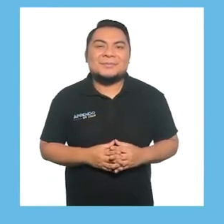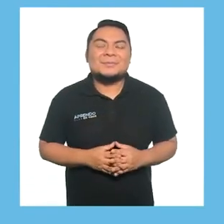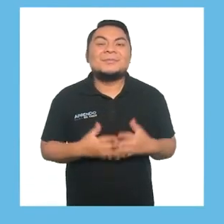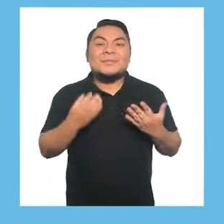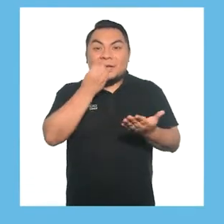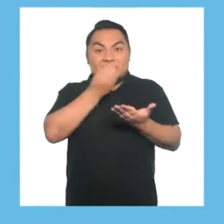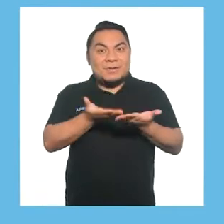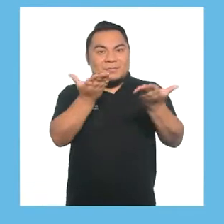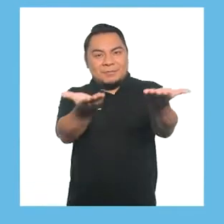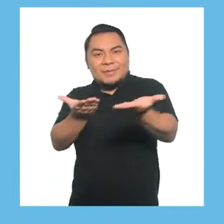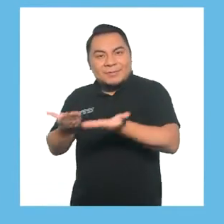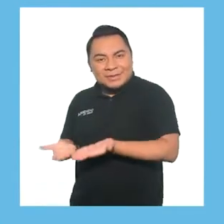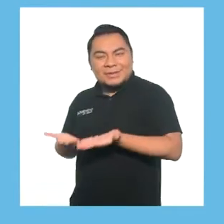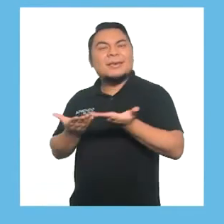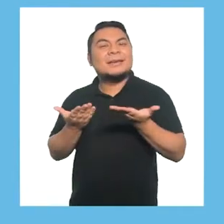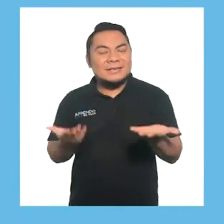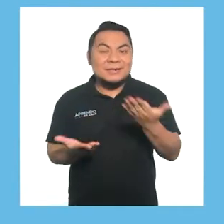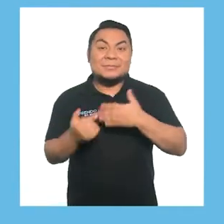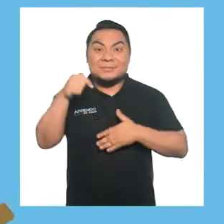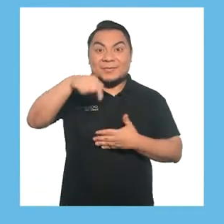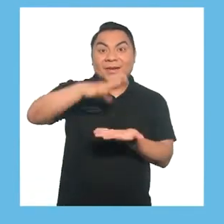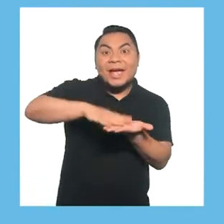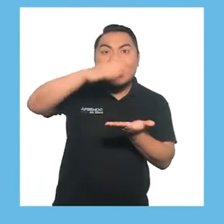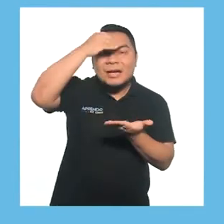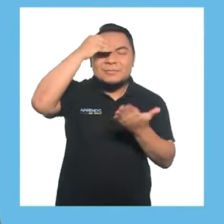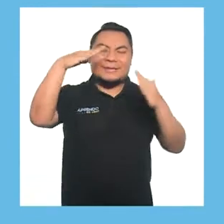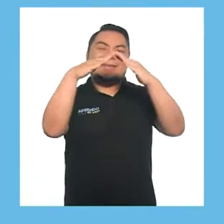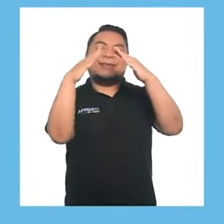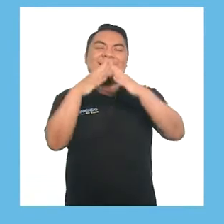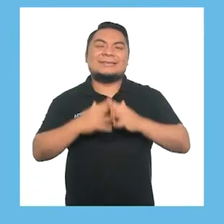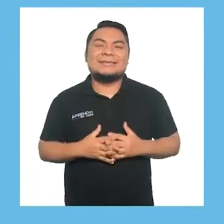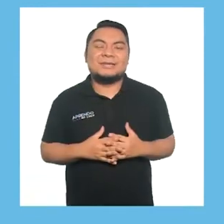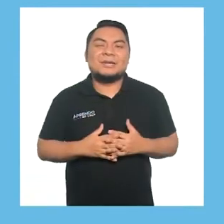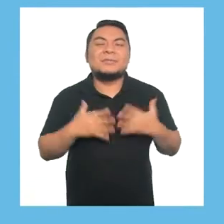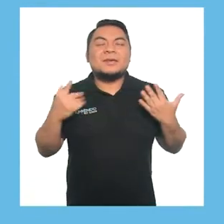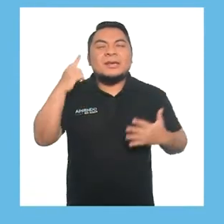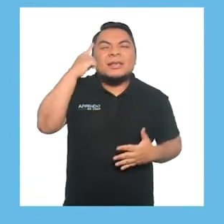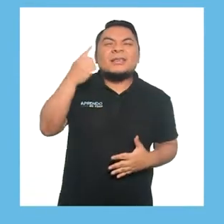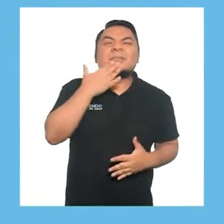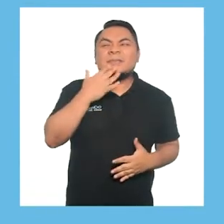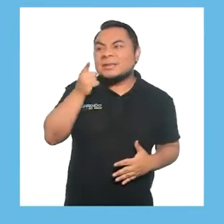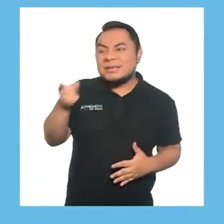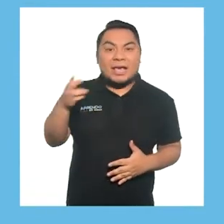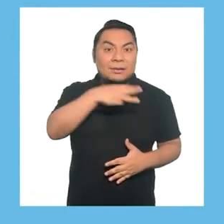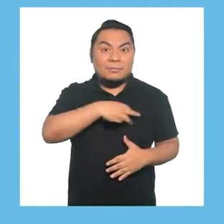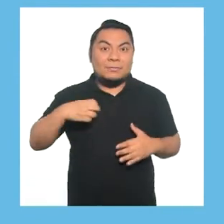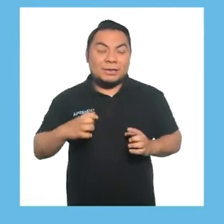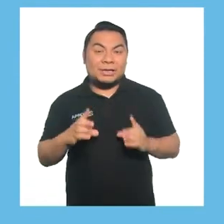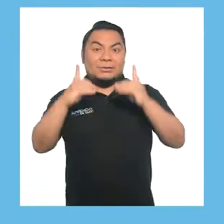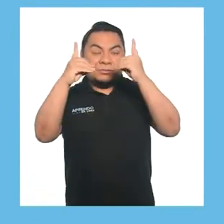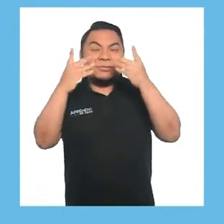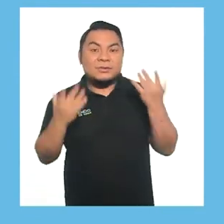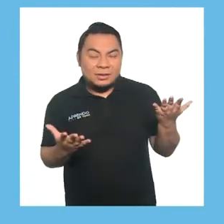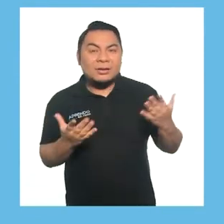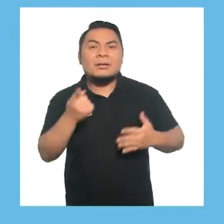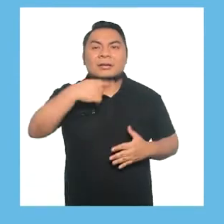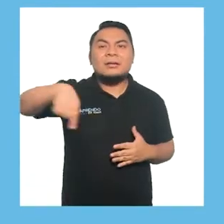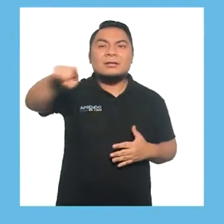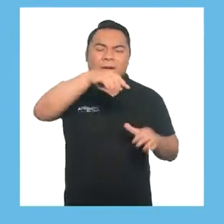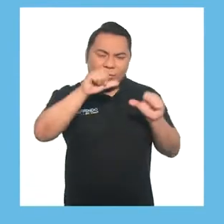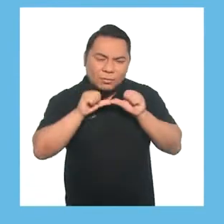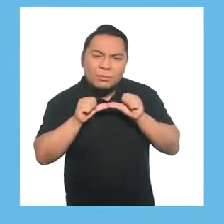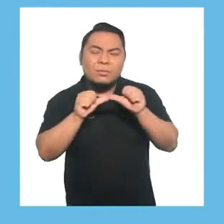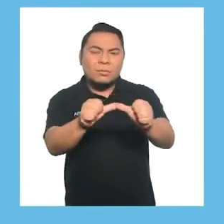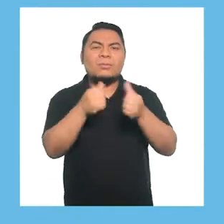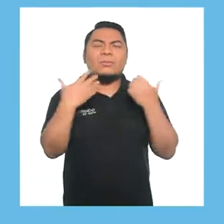panachaycuna. Bienvenidas y bienvenidos a Aprendo en Casa. Una iniciativa del Ministerio de Educación